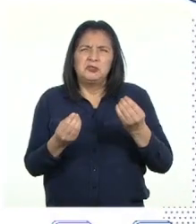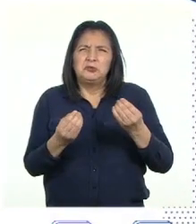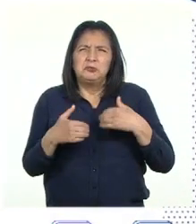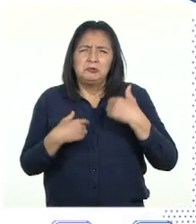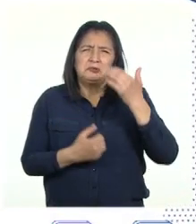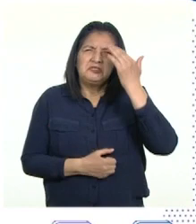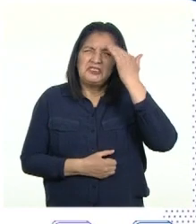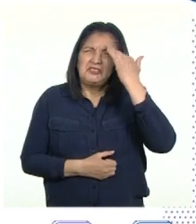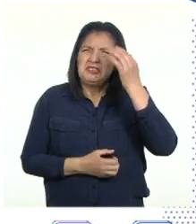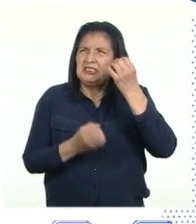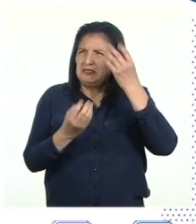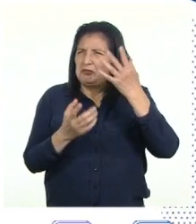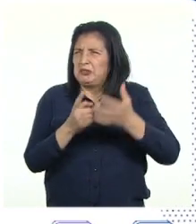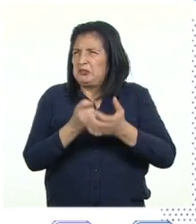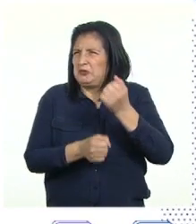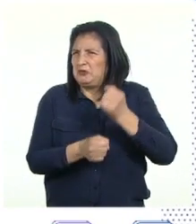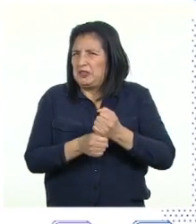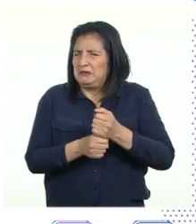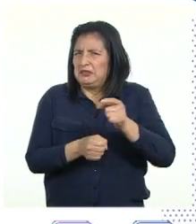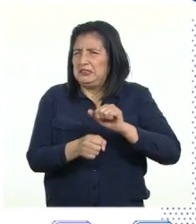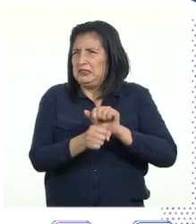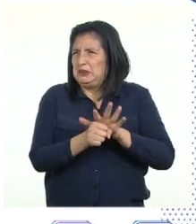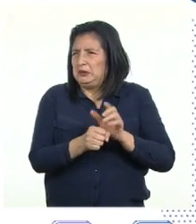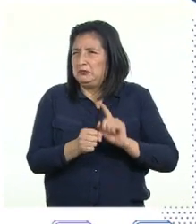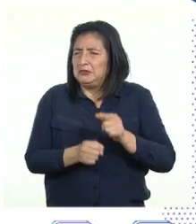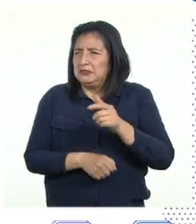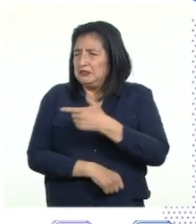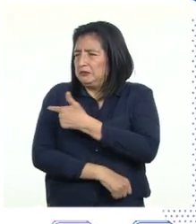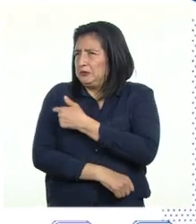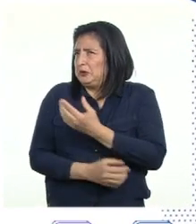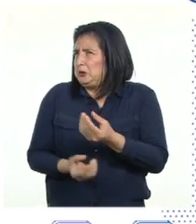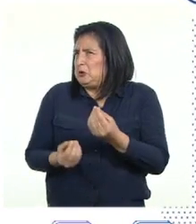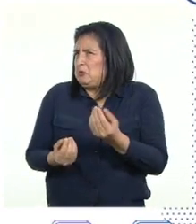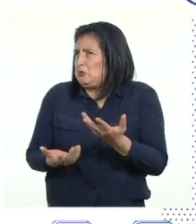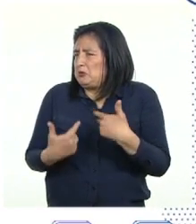identificar información confiable sobre el COVID-19 y la vacuna?